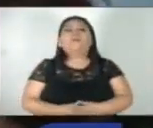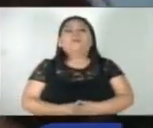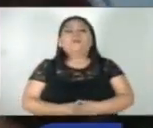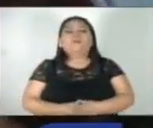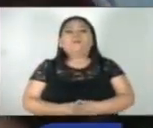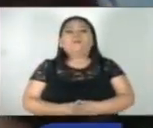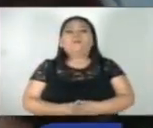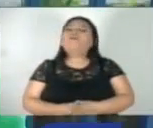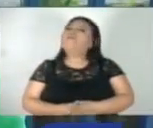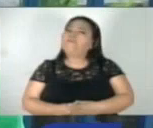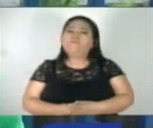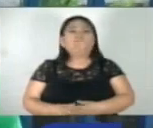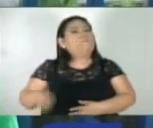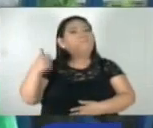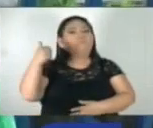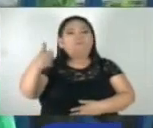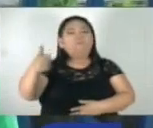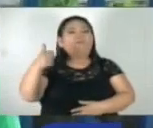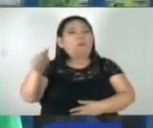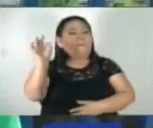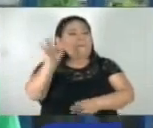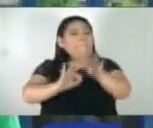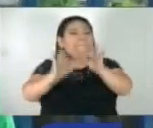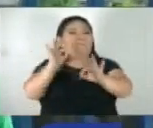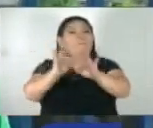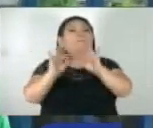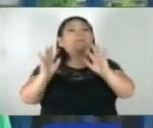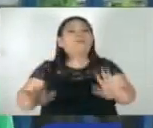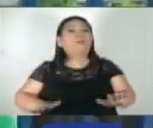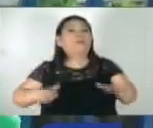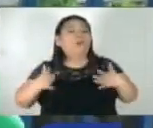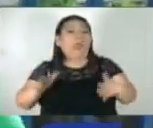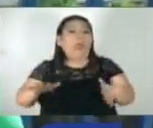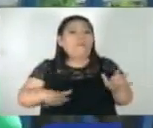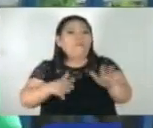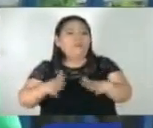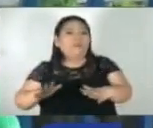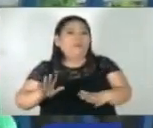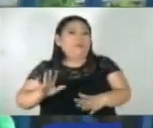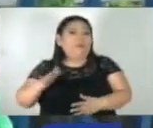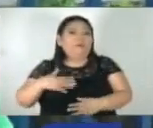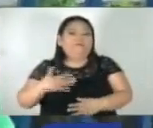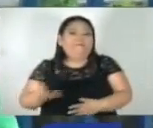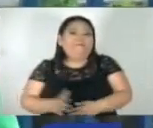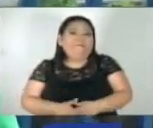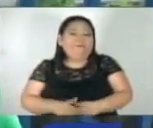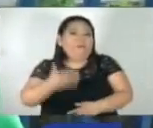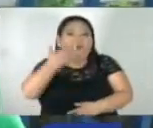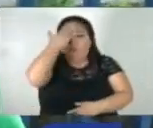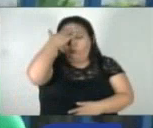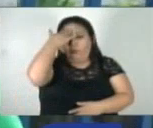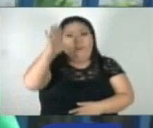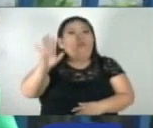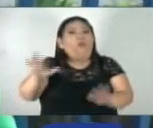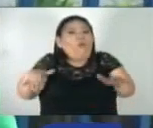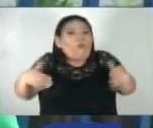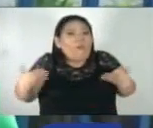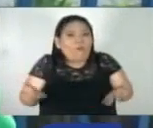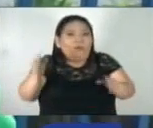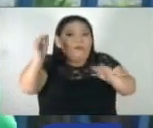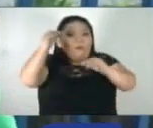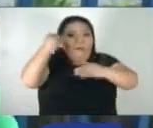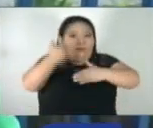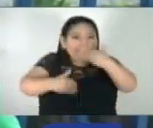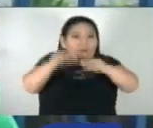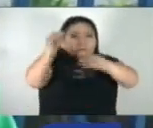Me parece excelente porque definitivamente a veces hay personas que carecen de ese conocimiento, que